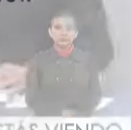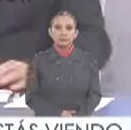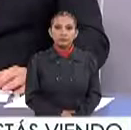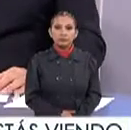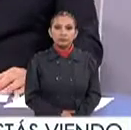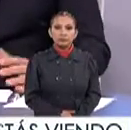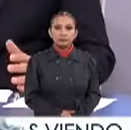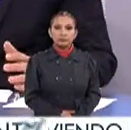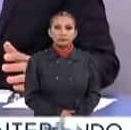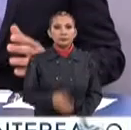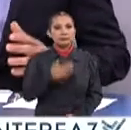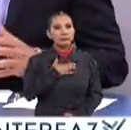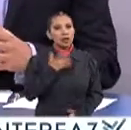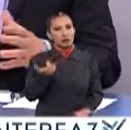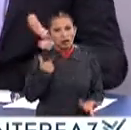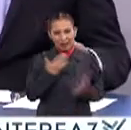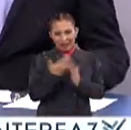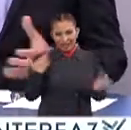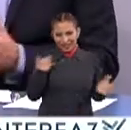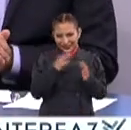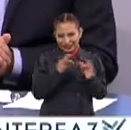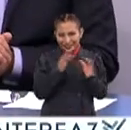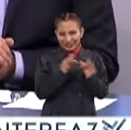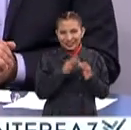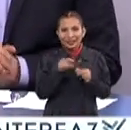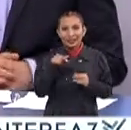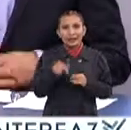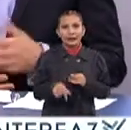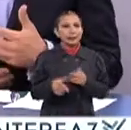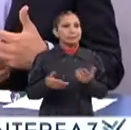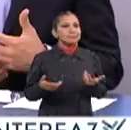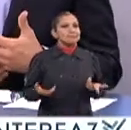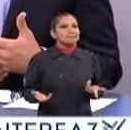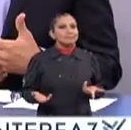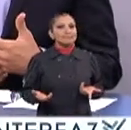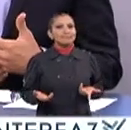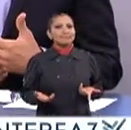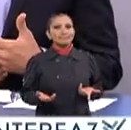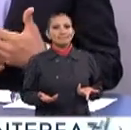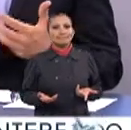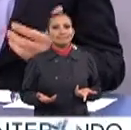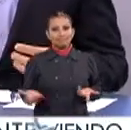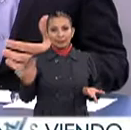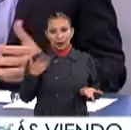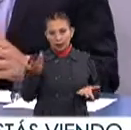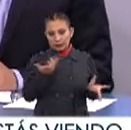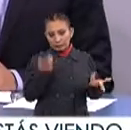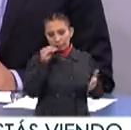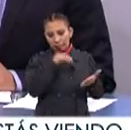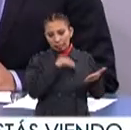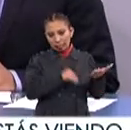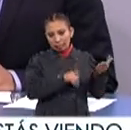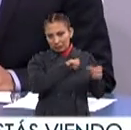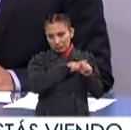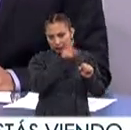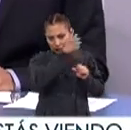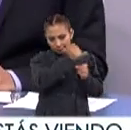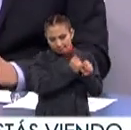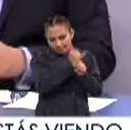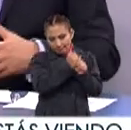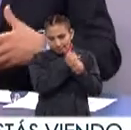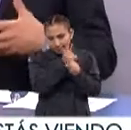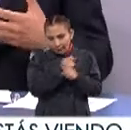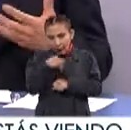Y bueno finalmente les comentamos En esta pues Elaboración de contenidos especiales Y entrevistas